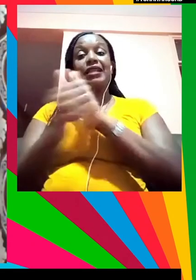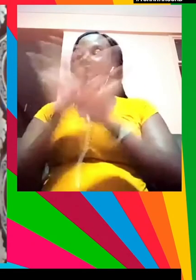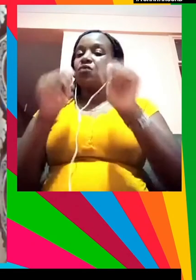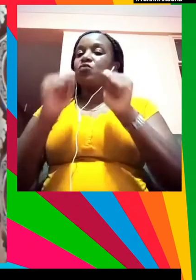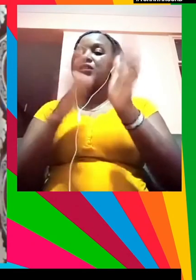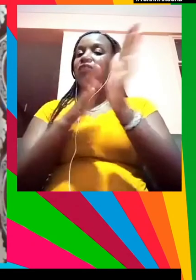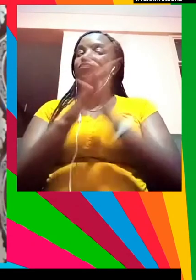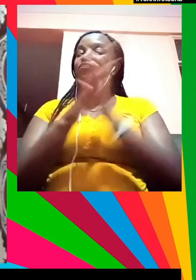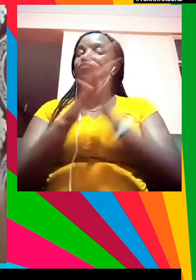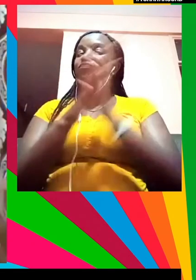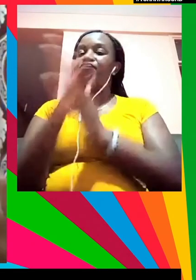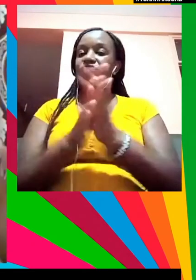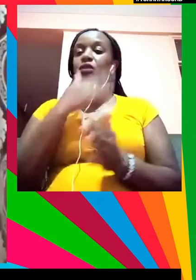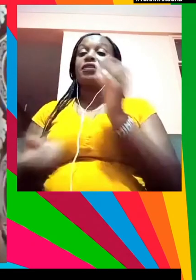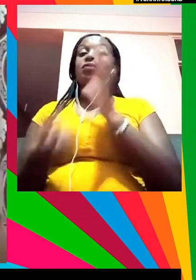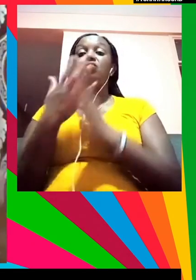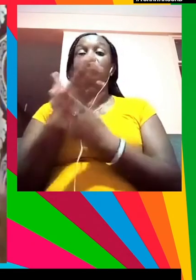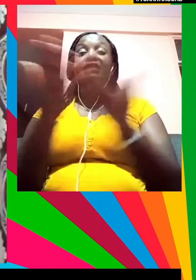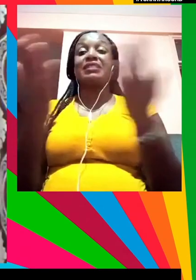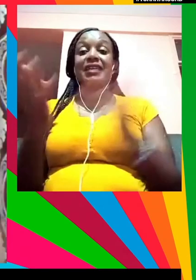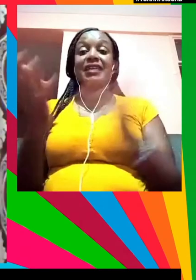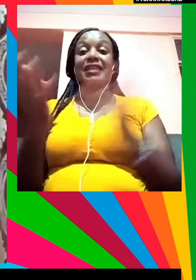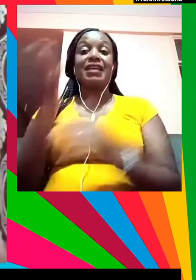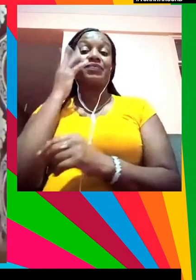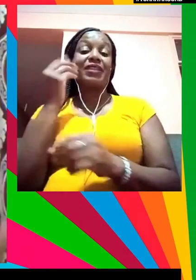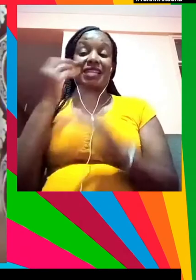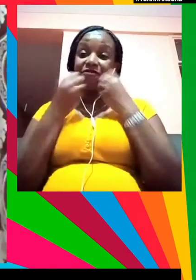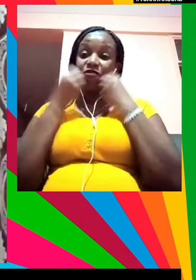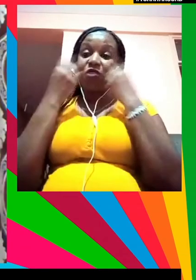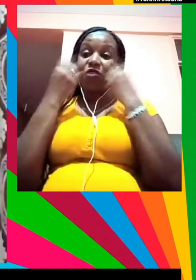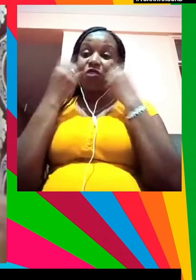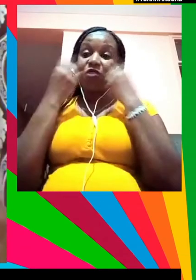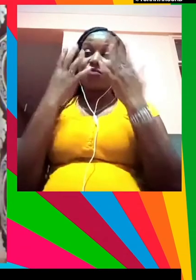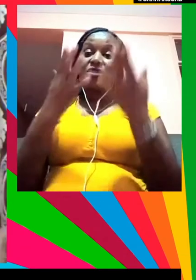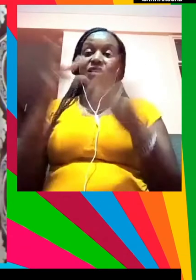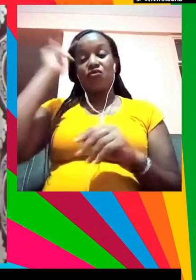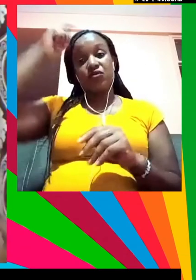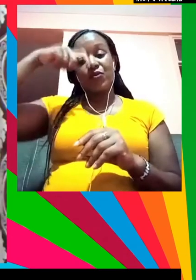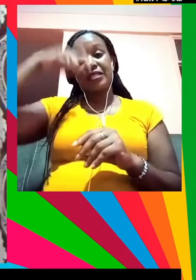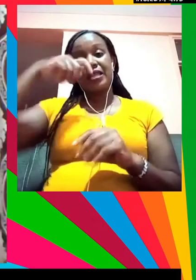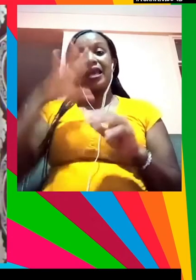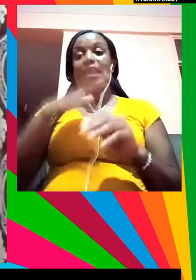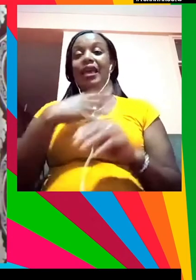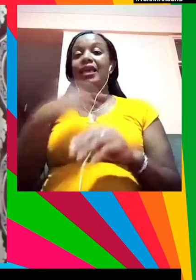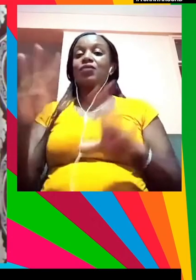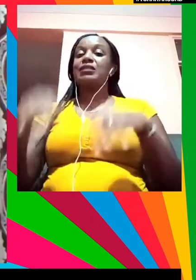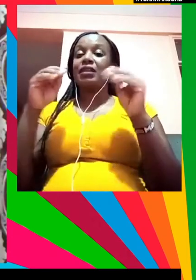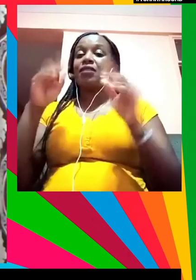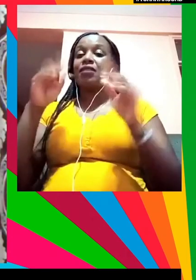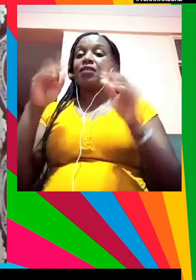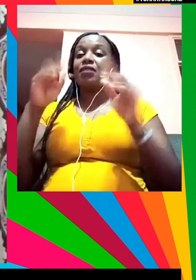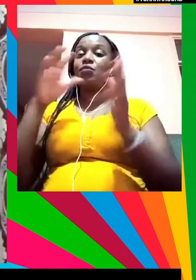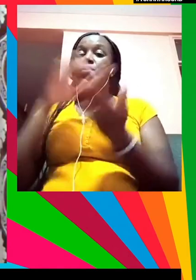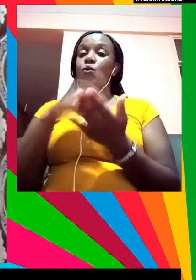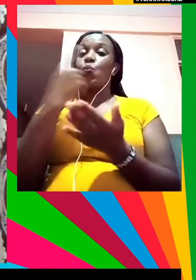hemos de utilizar esa experiencia y esa información y conocimiento para utilizar esas posiciones bien y creo que hay